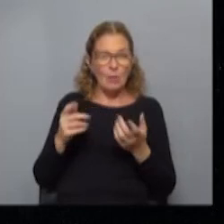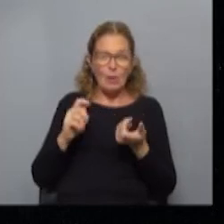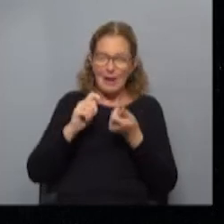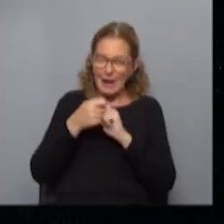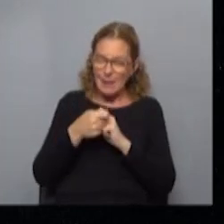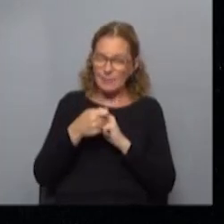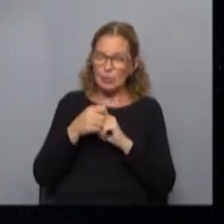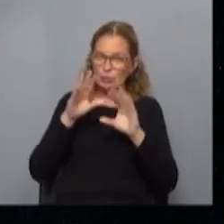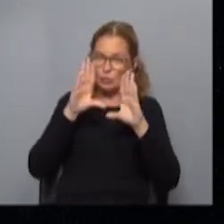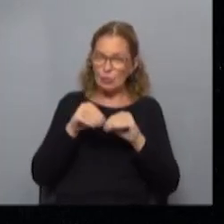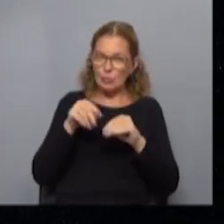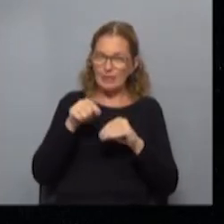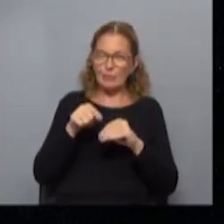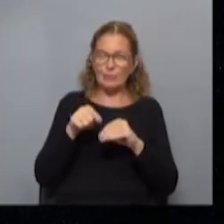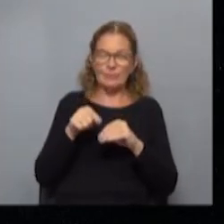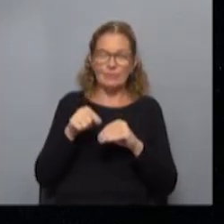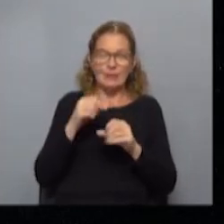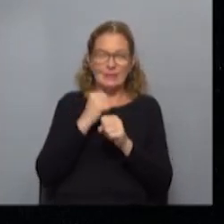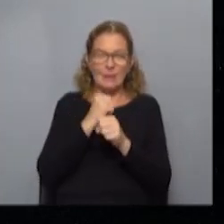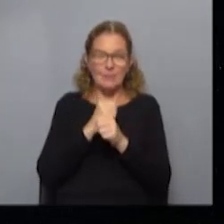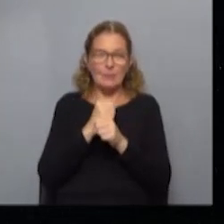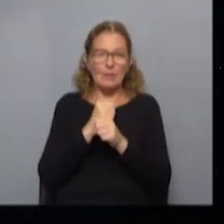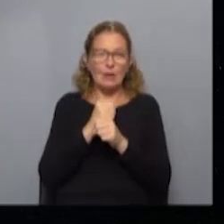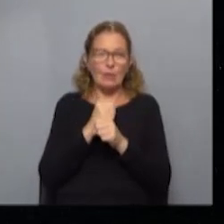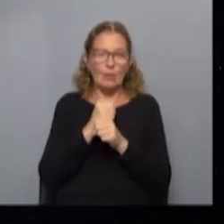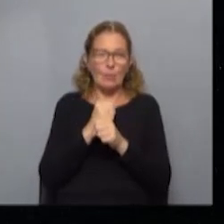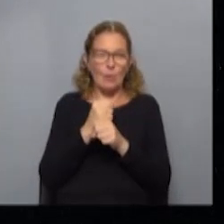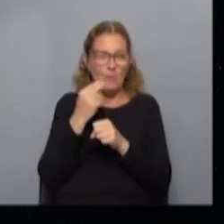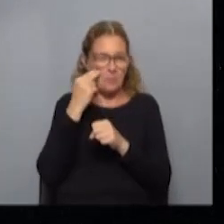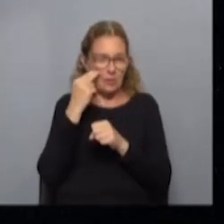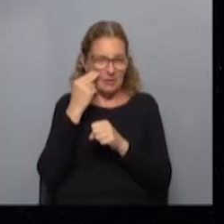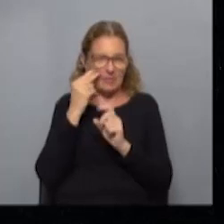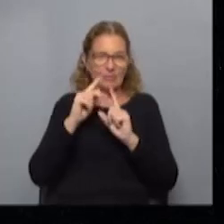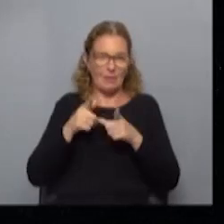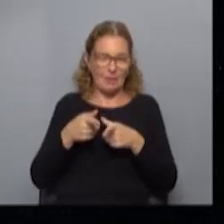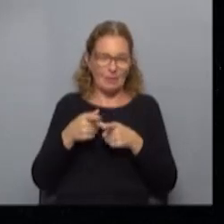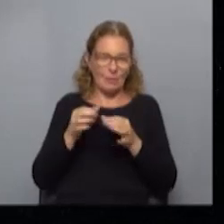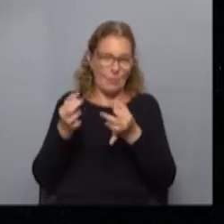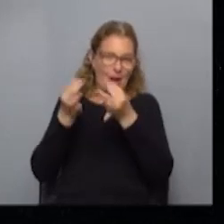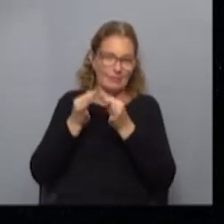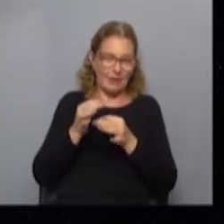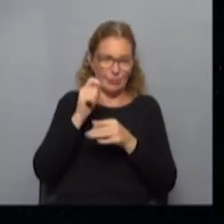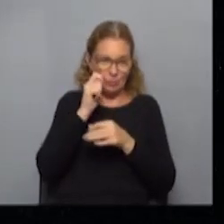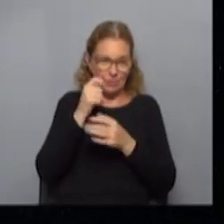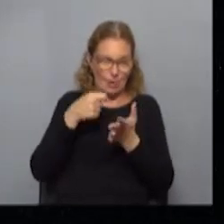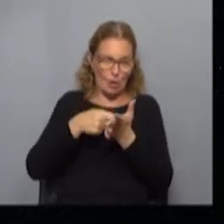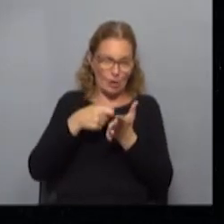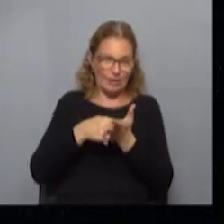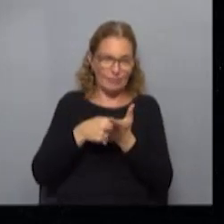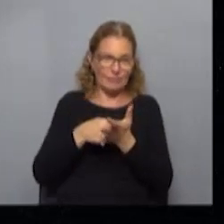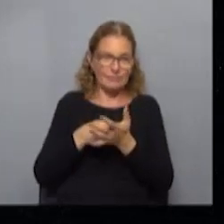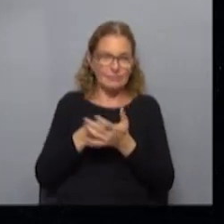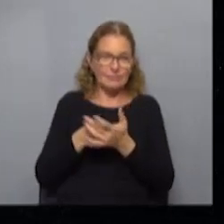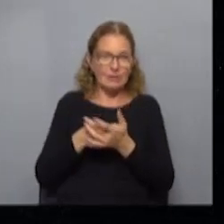grande y esa afección evidentemente trajo una contracción a lo que tiene que ver con la llegada de turistas y los ingresos de turistas